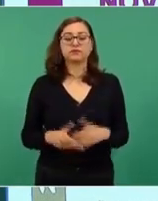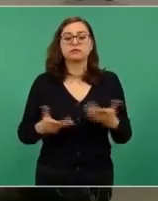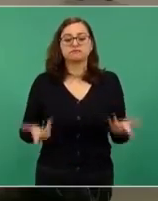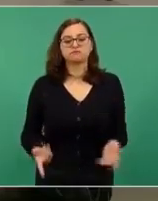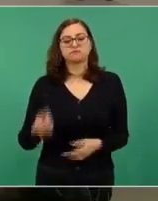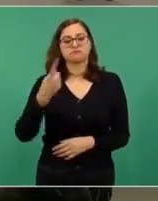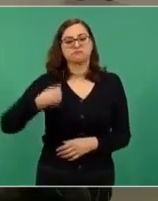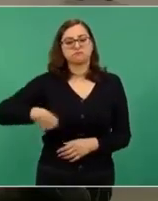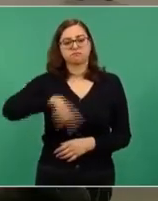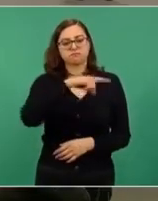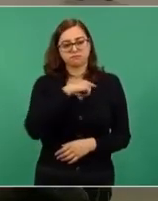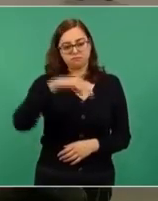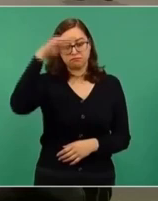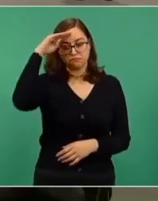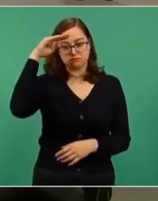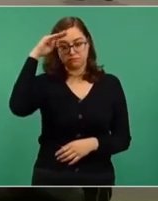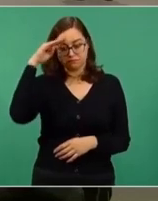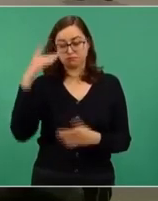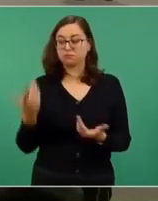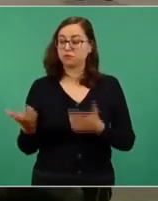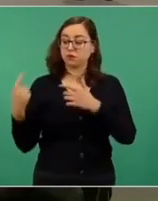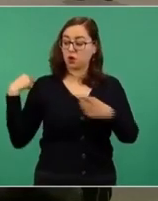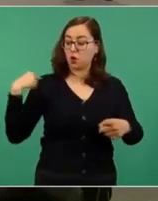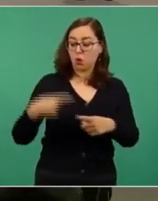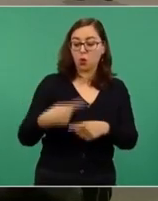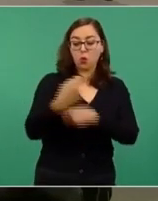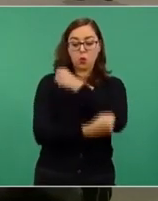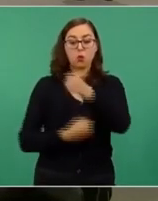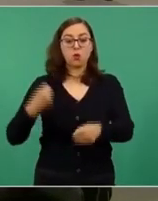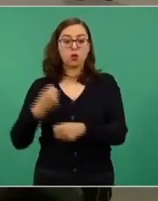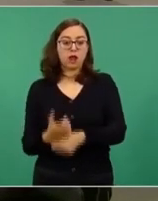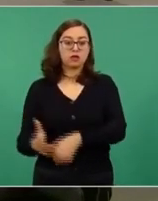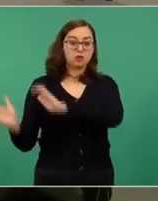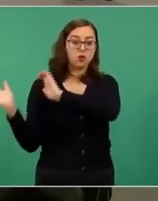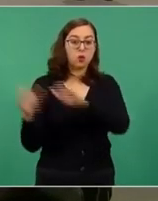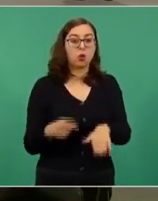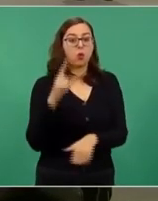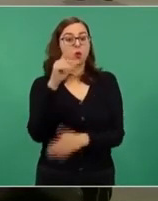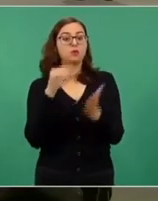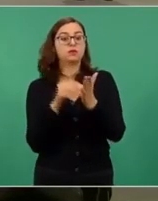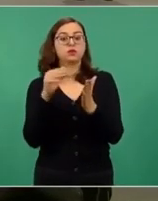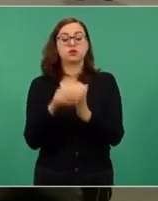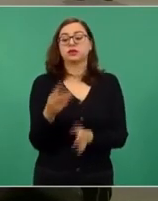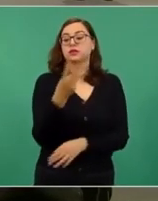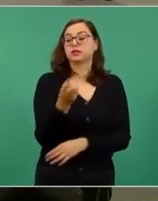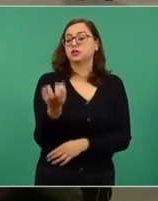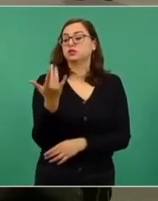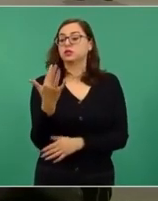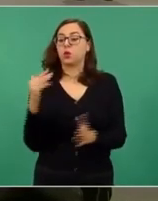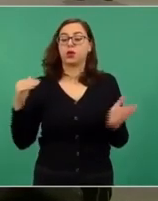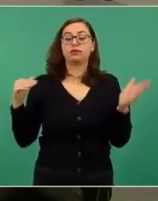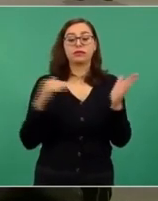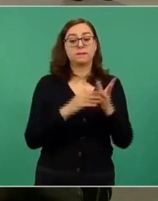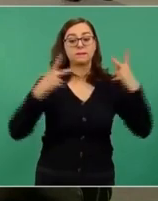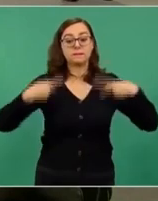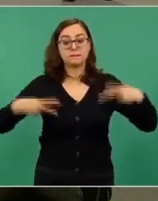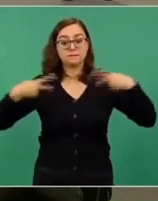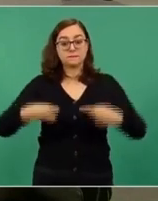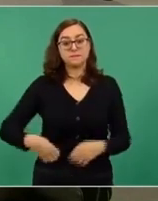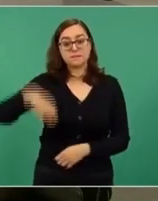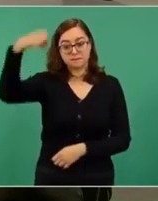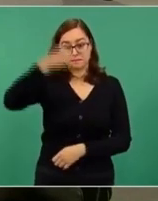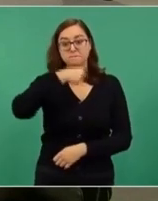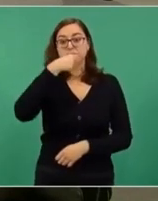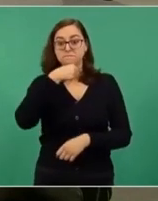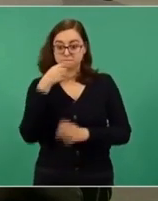nuestro padrón ha crecido en un millón trescientos cincuenta mil adultos mayores adicionales. ¿Cómo